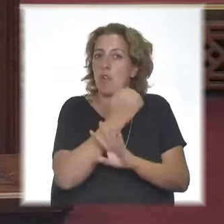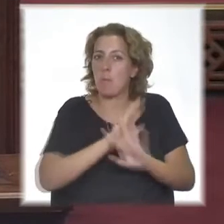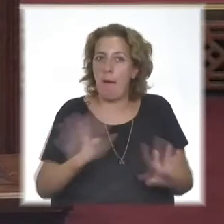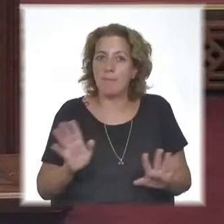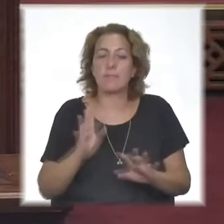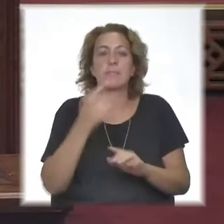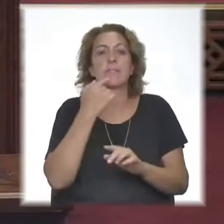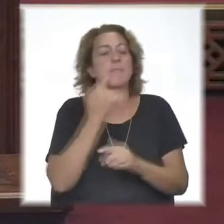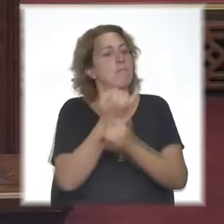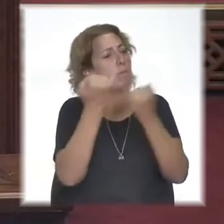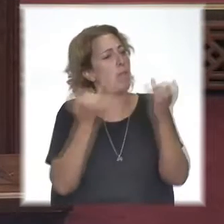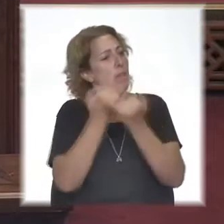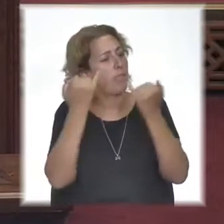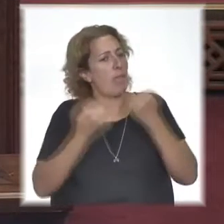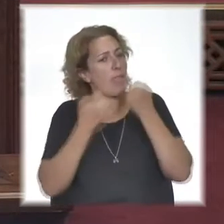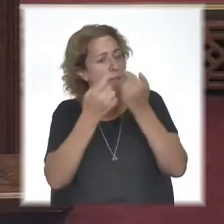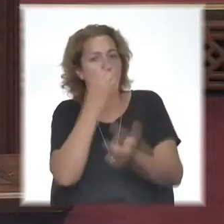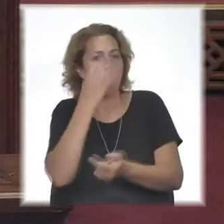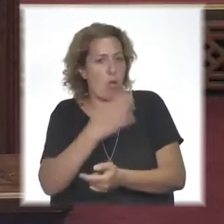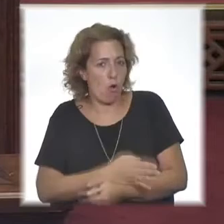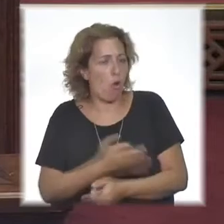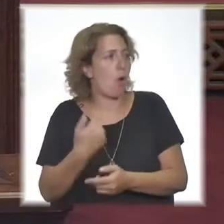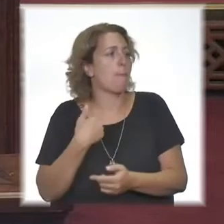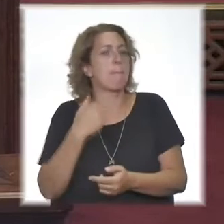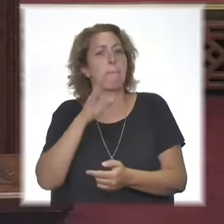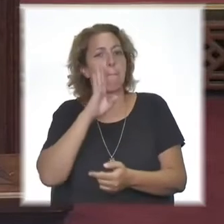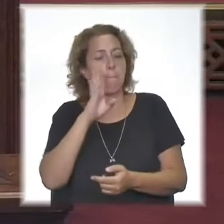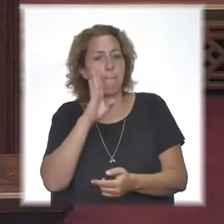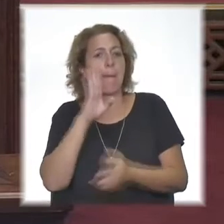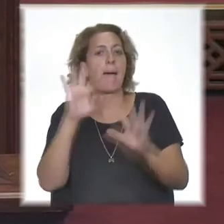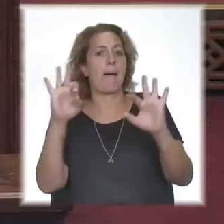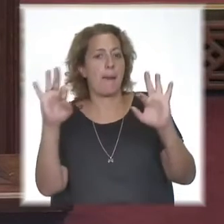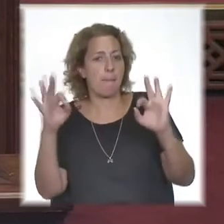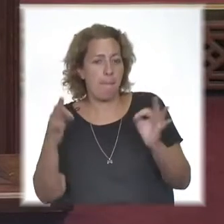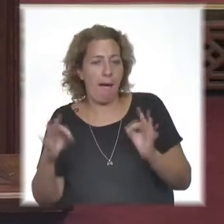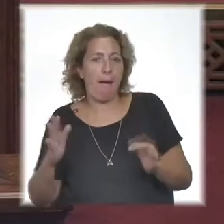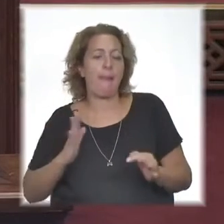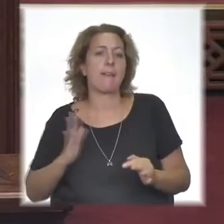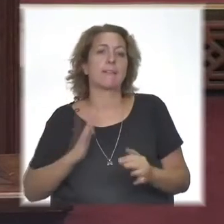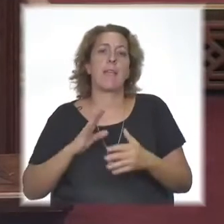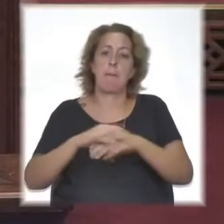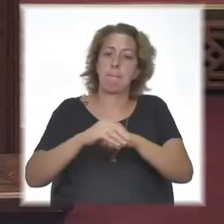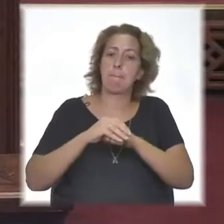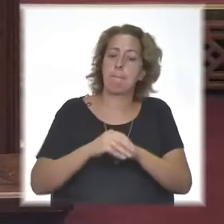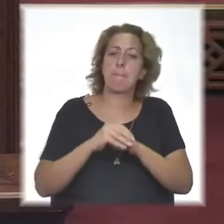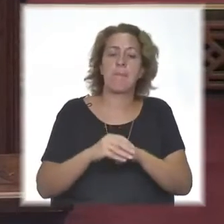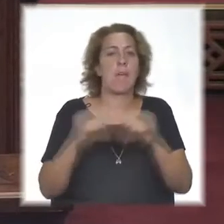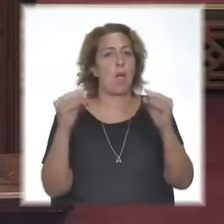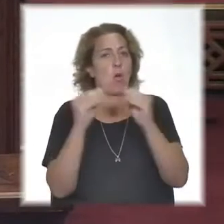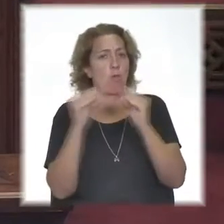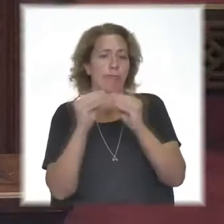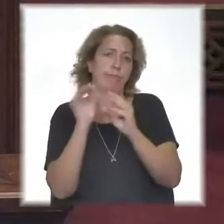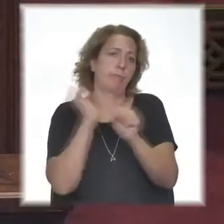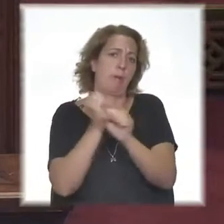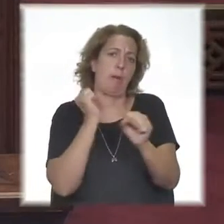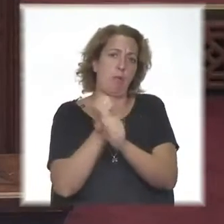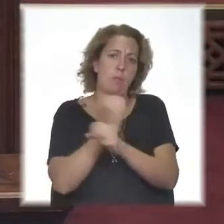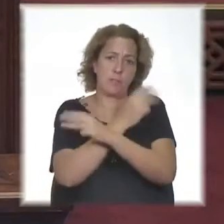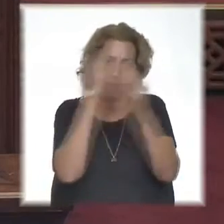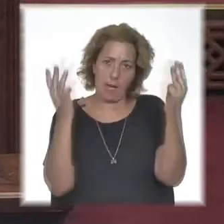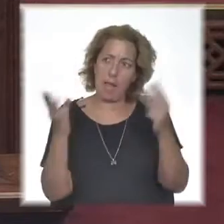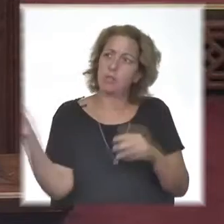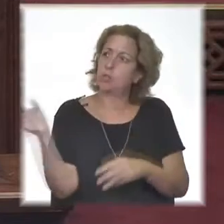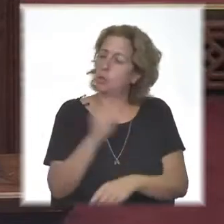lo mejor de sí y salen adelante. Madres, hermanas, amigas, colegas y trabajadoras en general. A todas